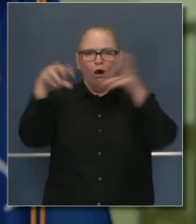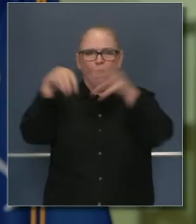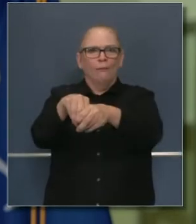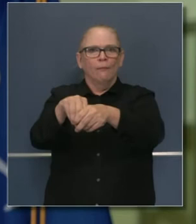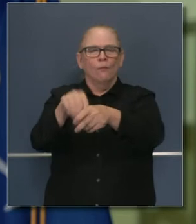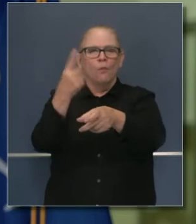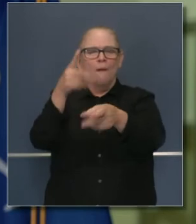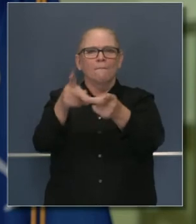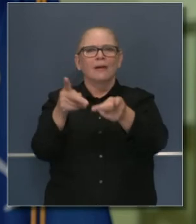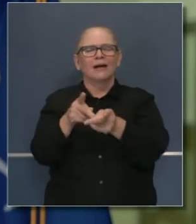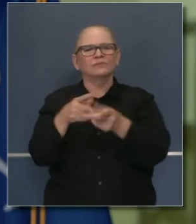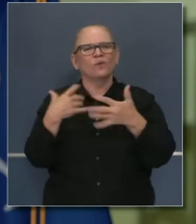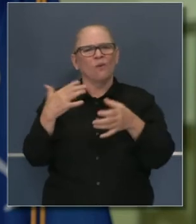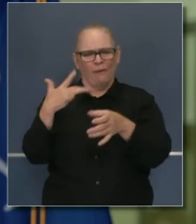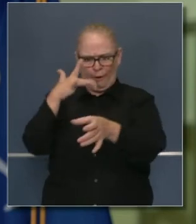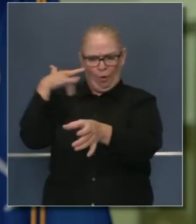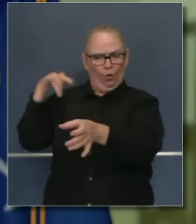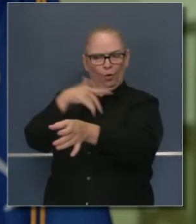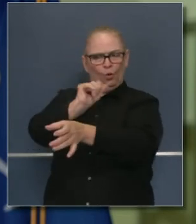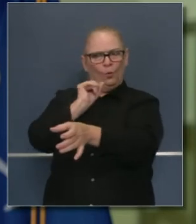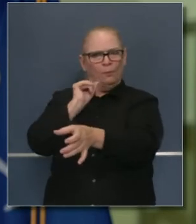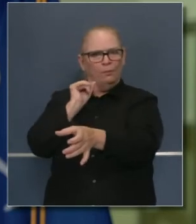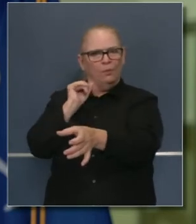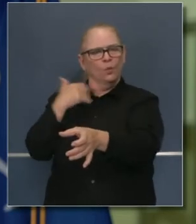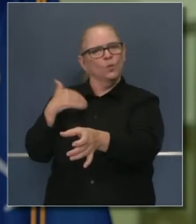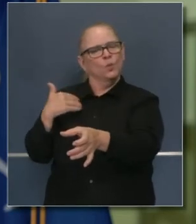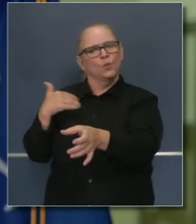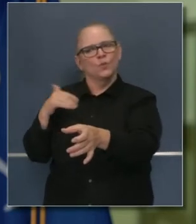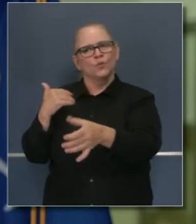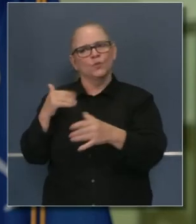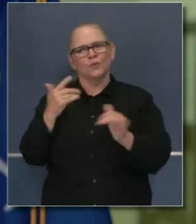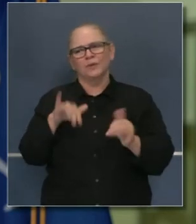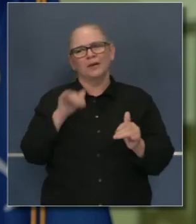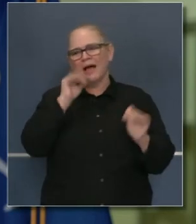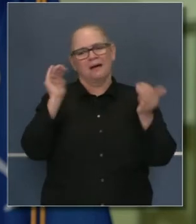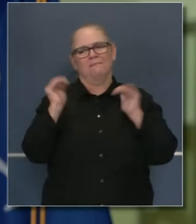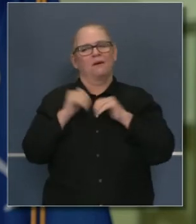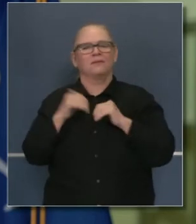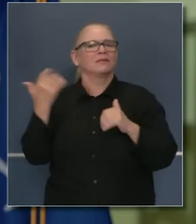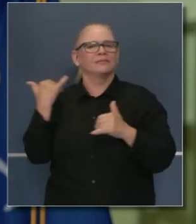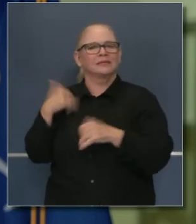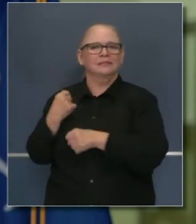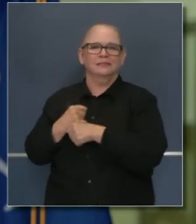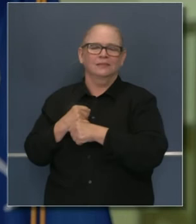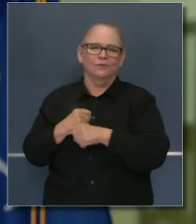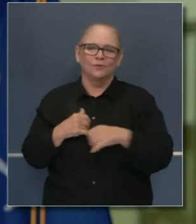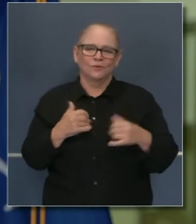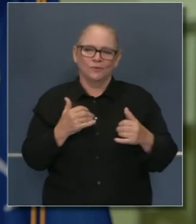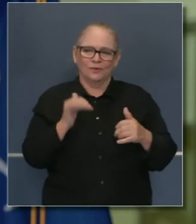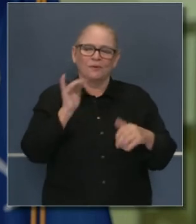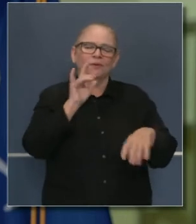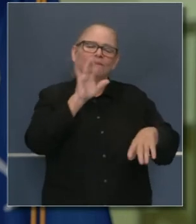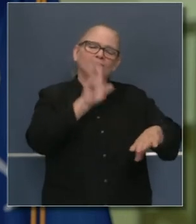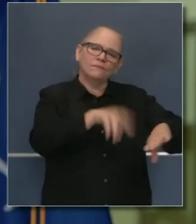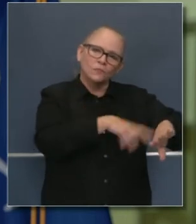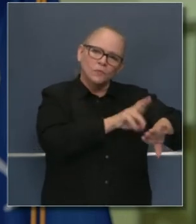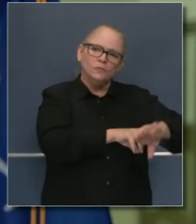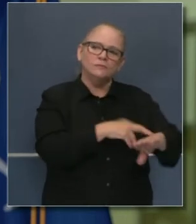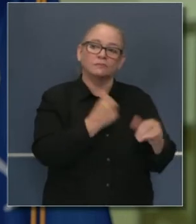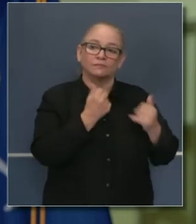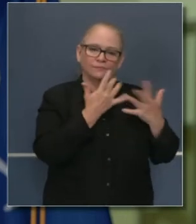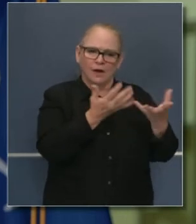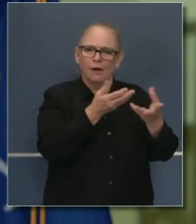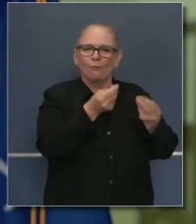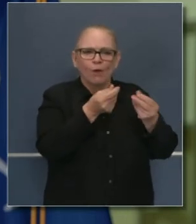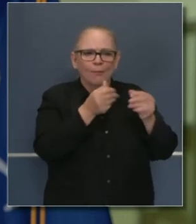de incendios y la ferocidad y el daño causado a vidas y propiedades en